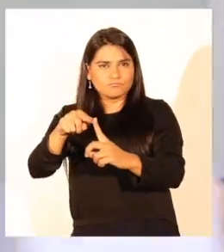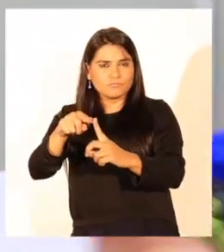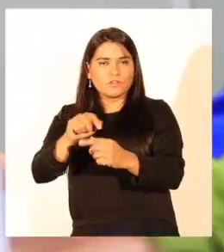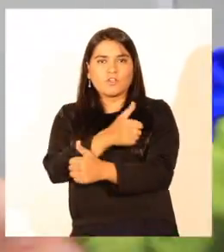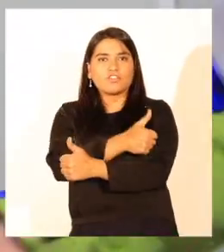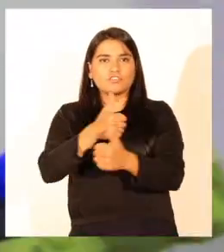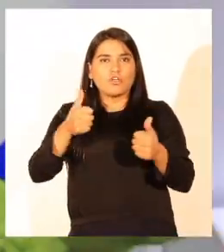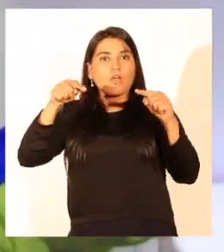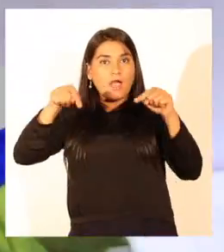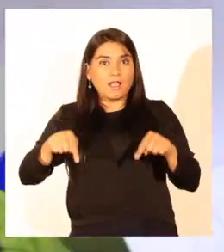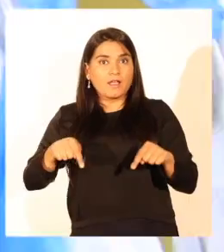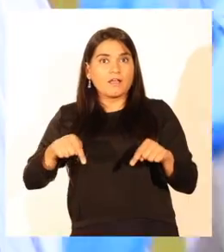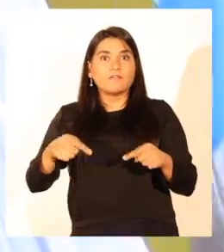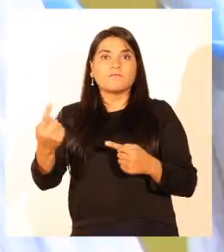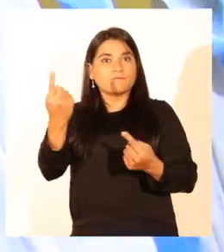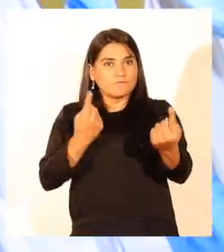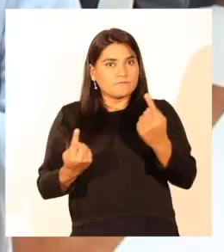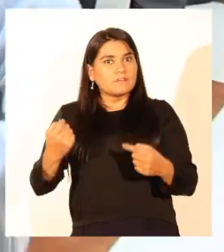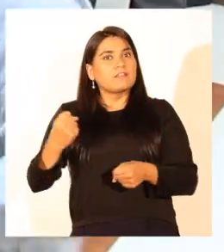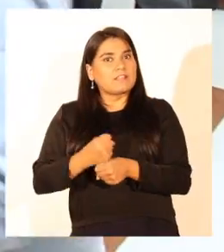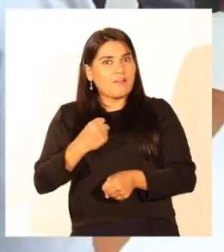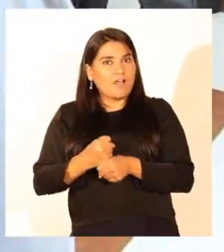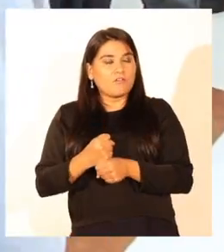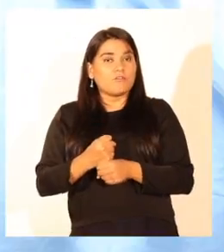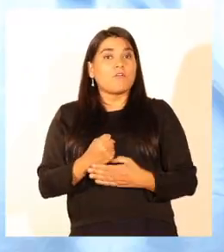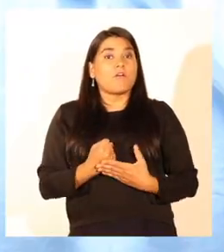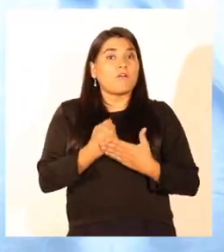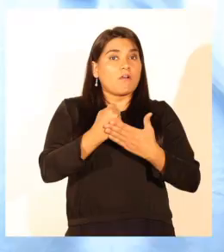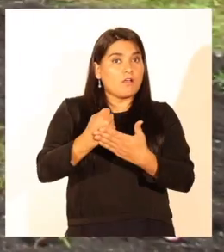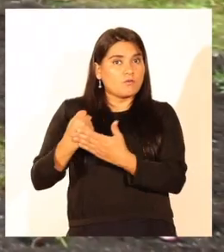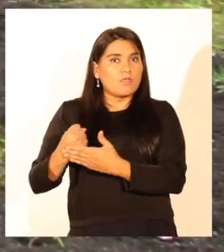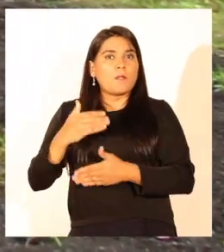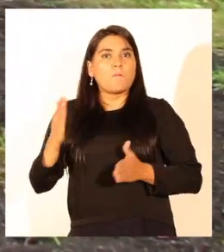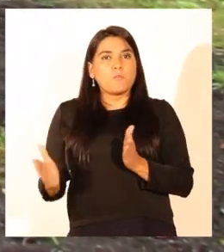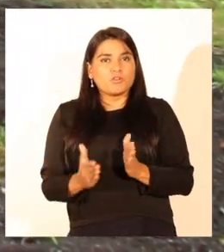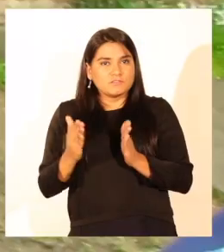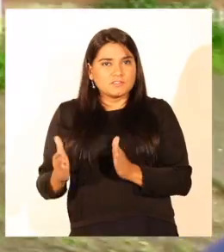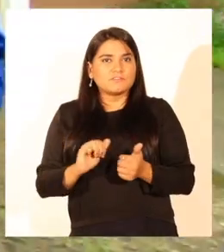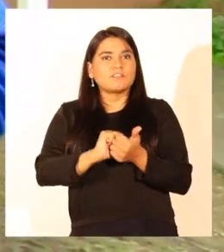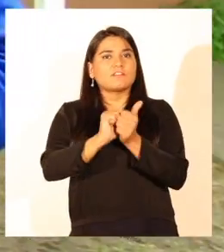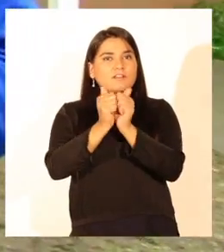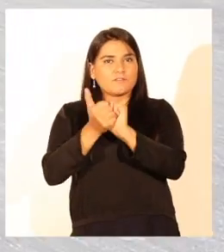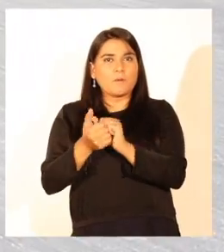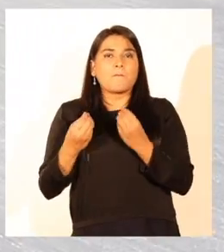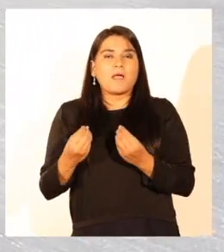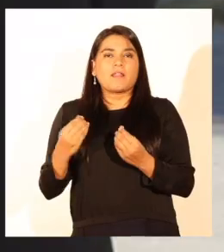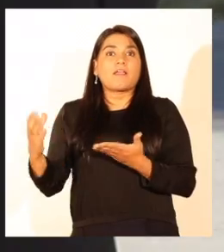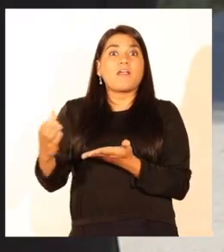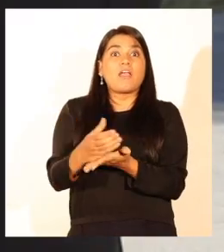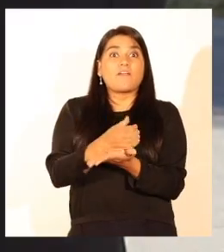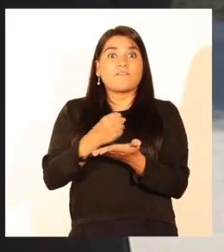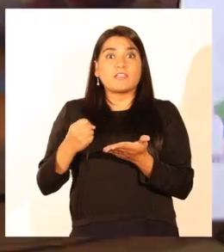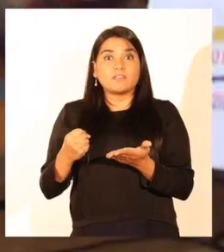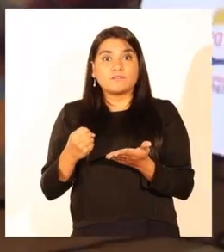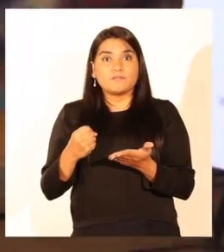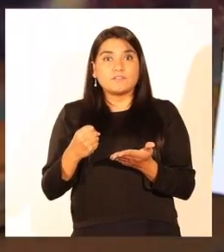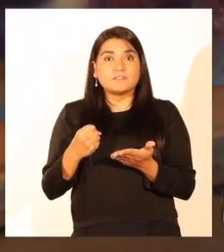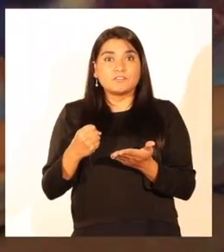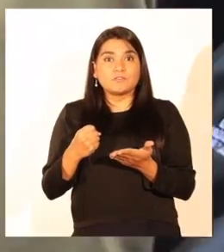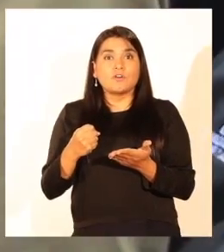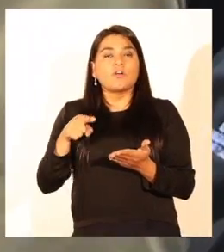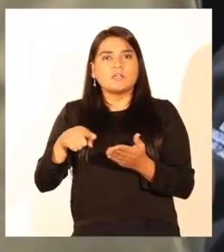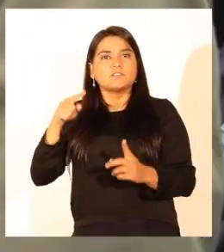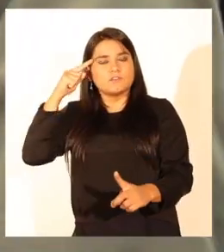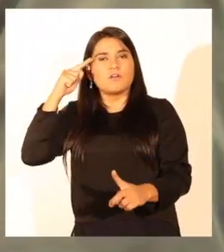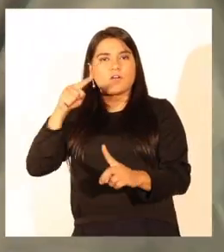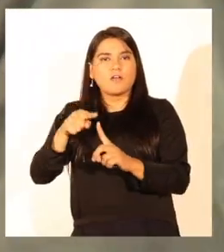Todos acá estamos llamados a la tarea de ser actores de los procesos de transformación para que los beneficios del progreso que vayamos